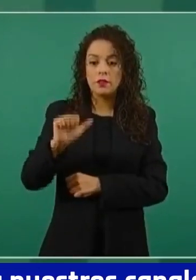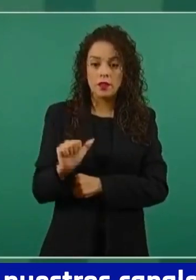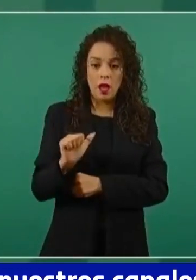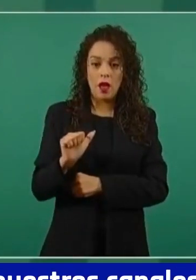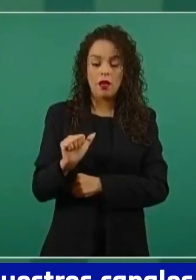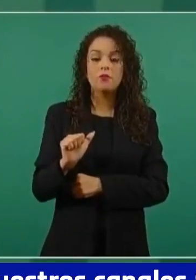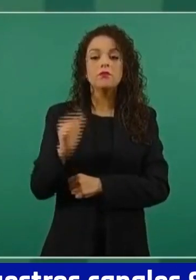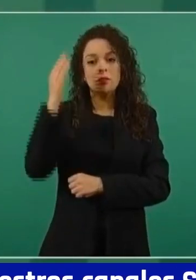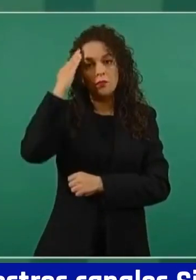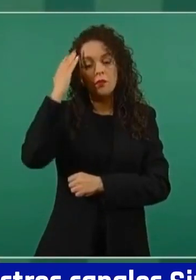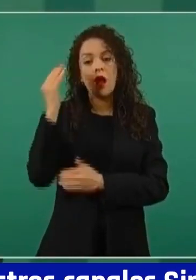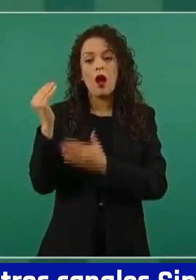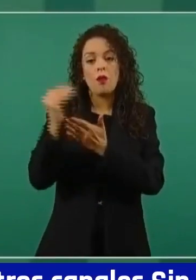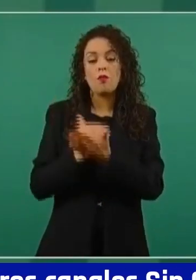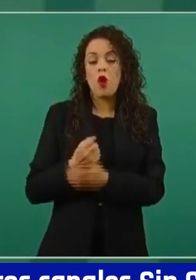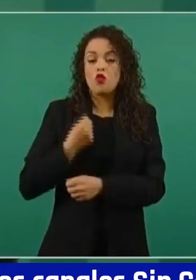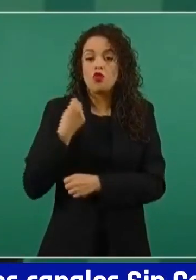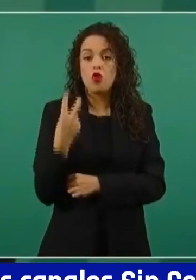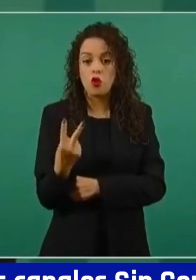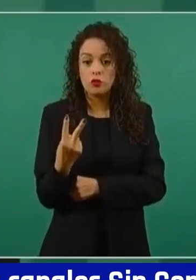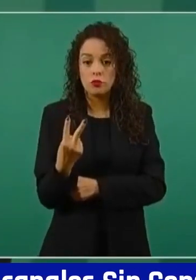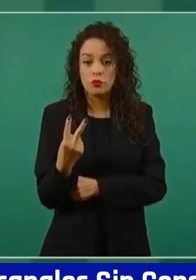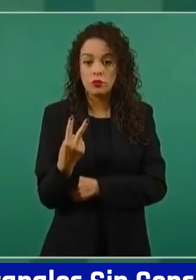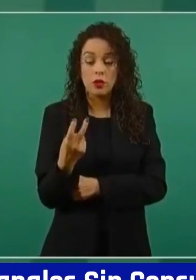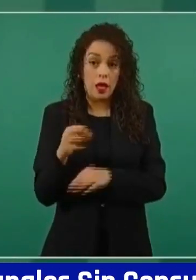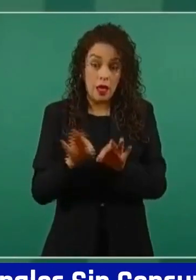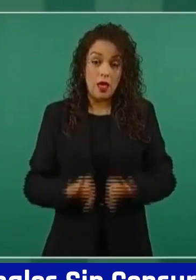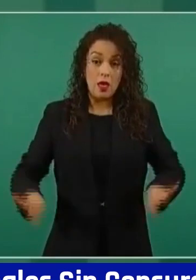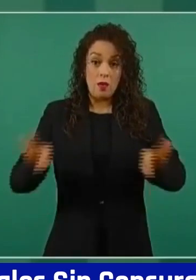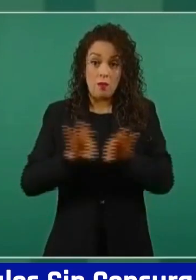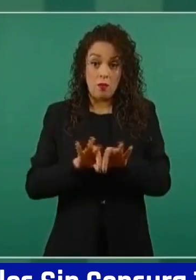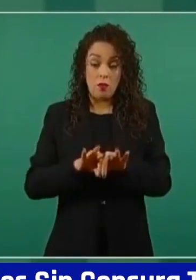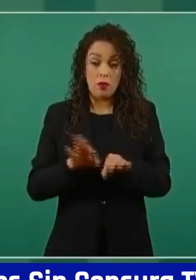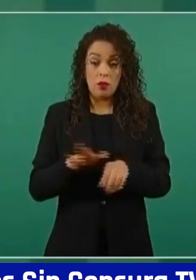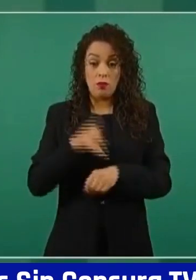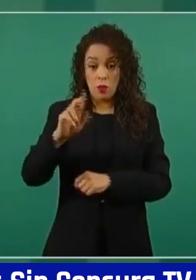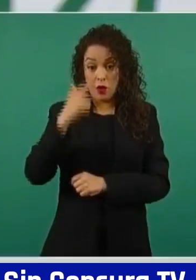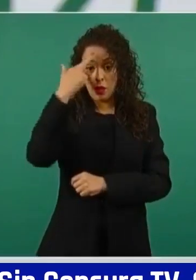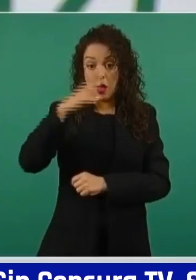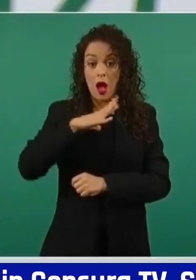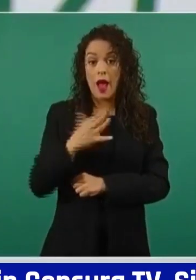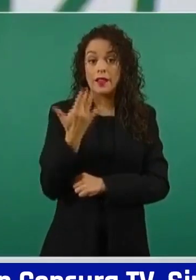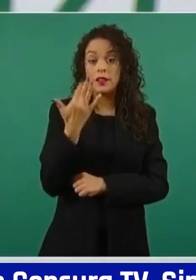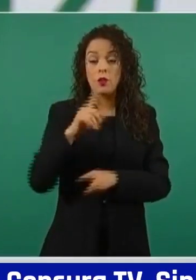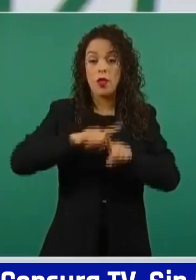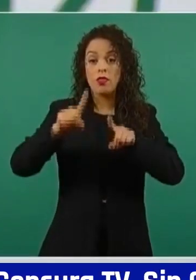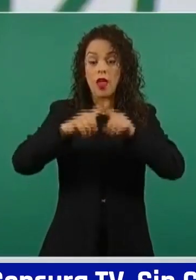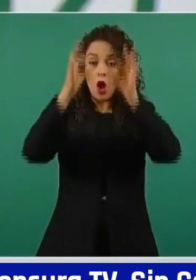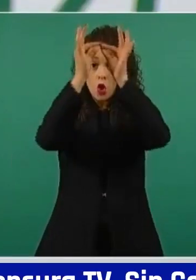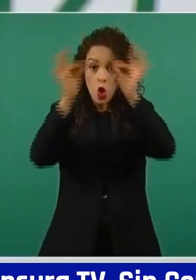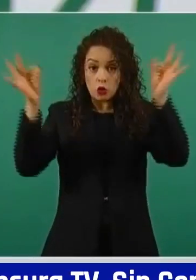Esto es muy importante porque es toda la red consular de México, recordar que tenemos 50 consulados.